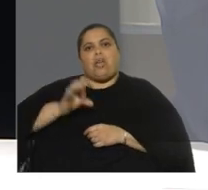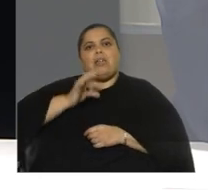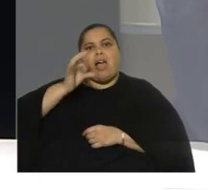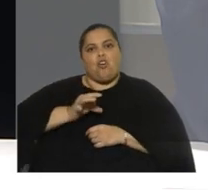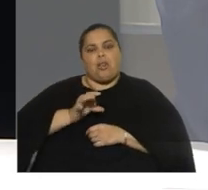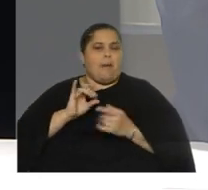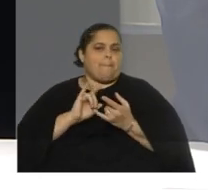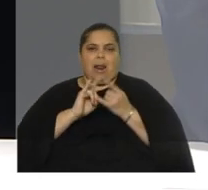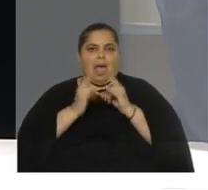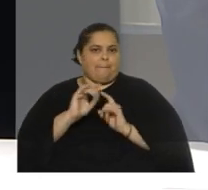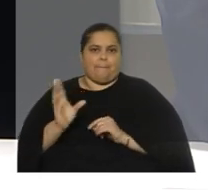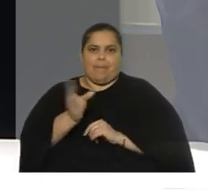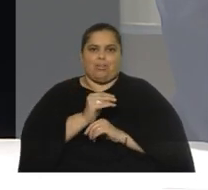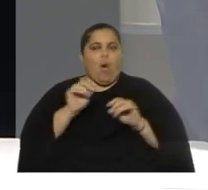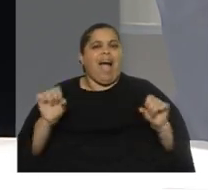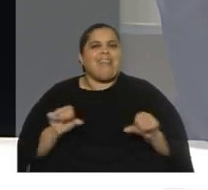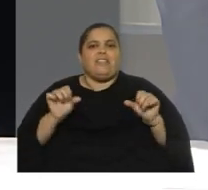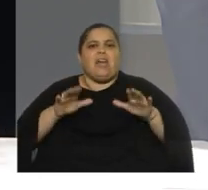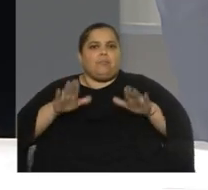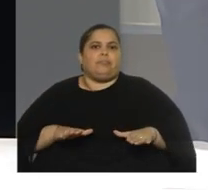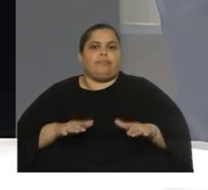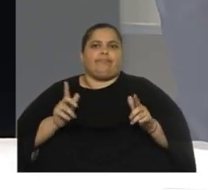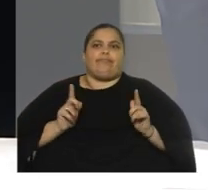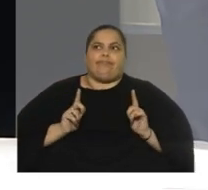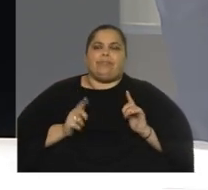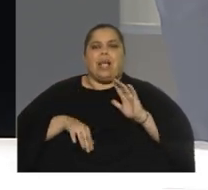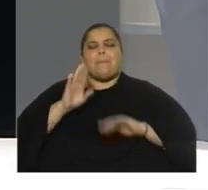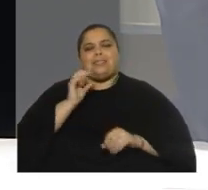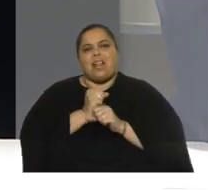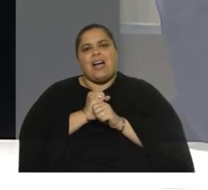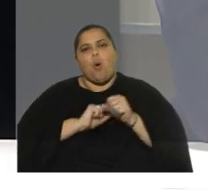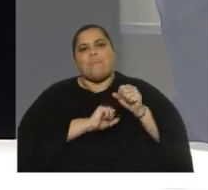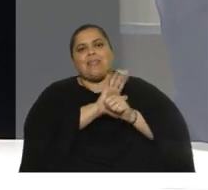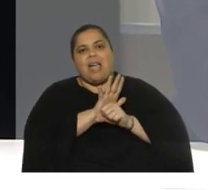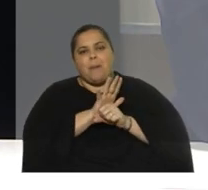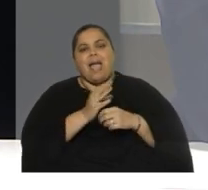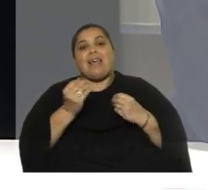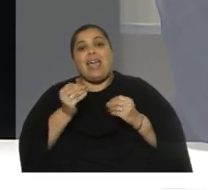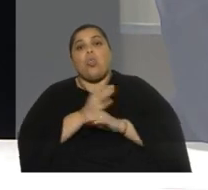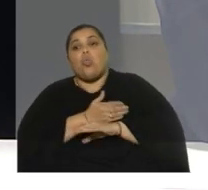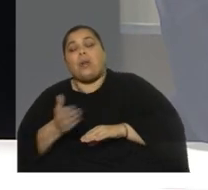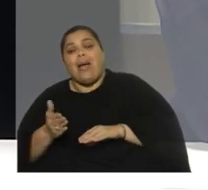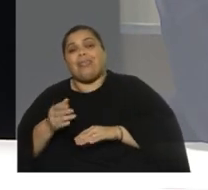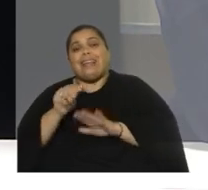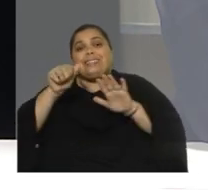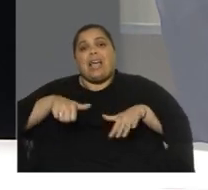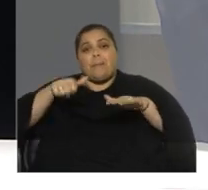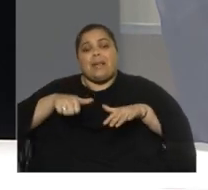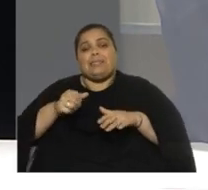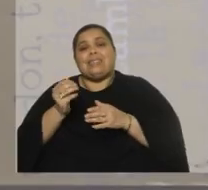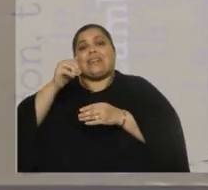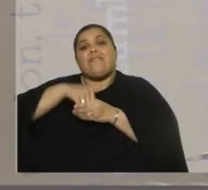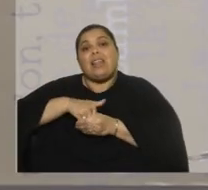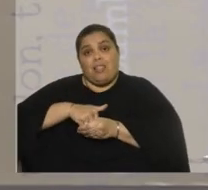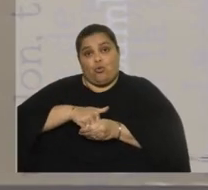el Parlamento en general paramos las actividades trabajamos más en la pandemia que en una campaña de referéndum porque nos largaron en una campaña electoral